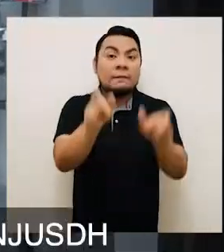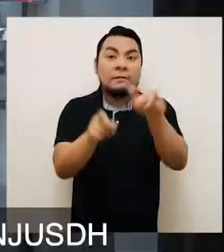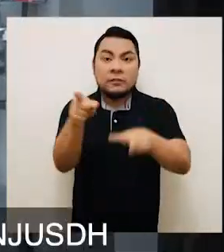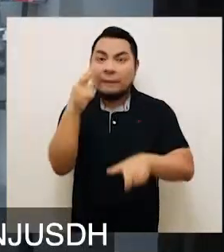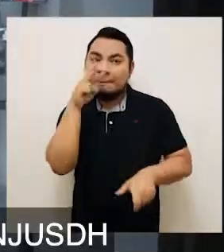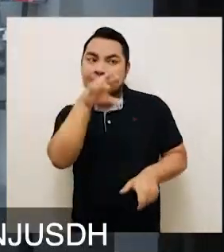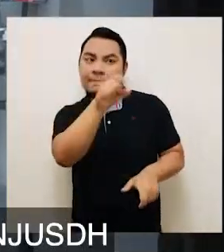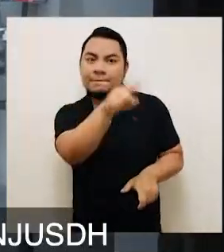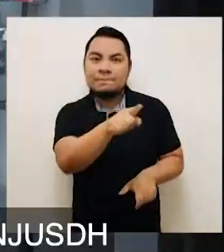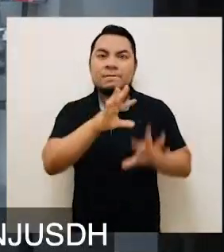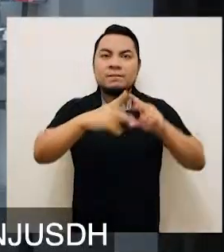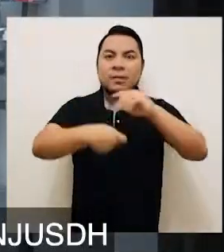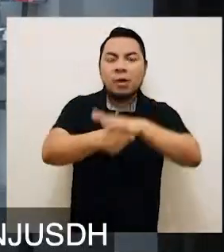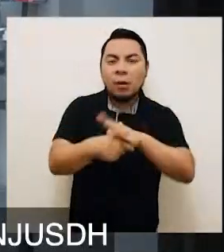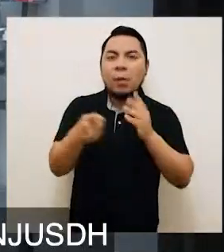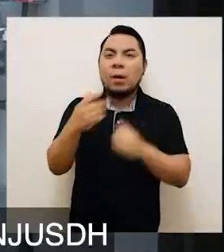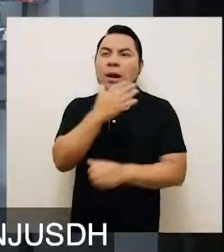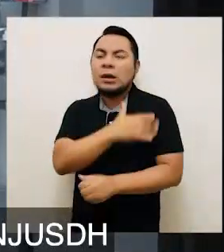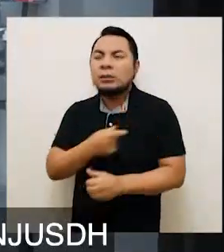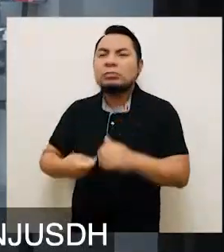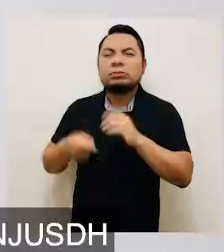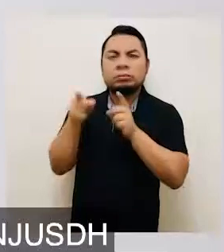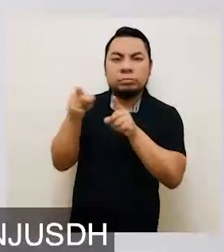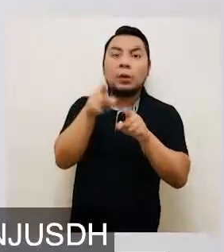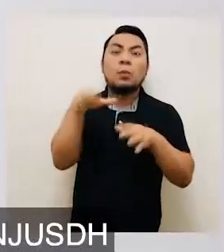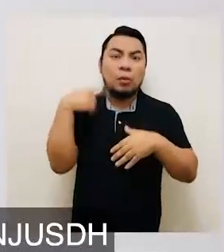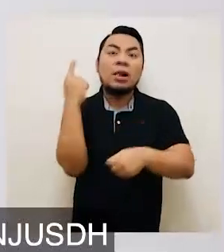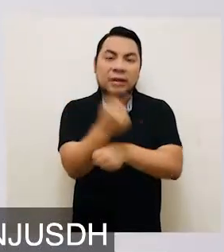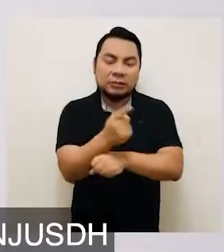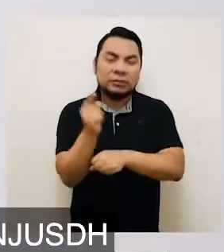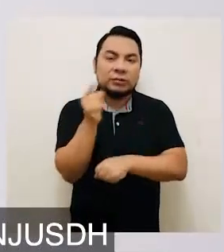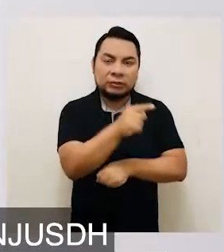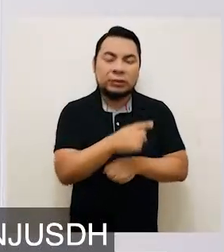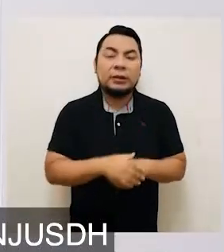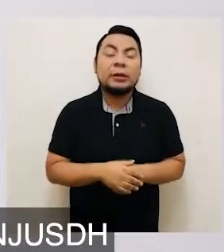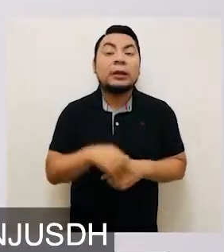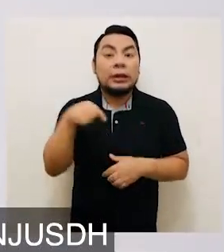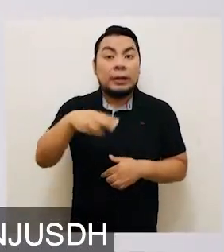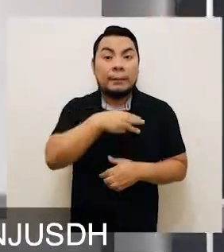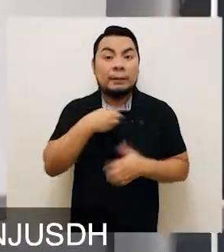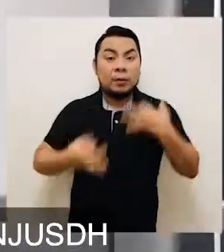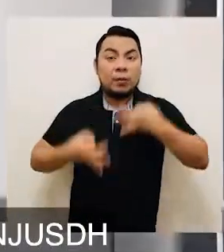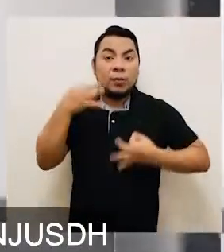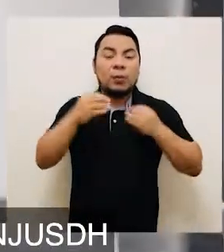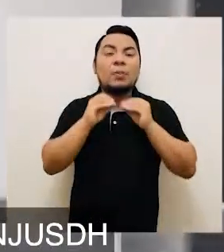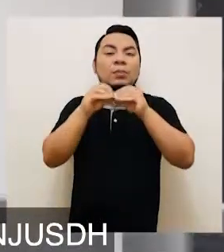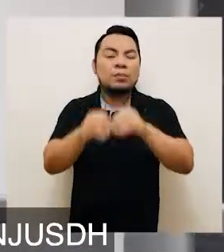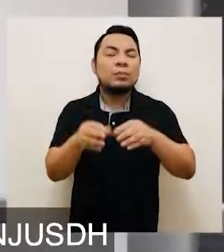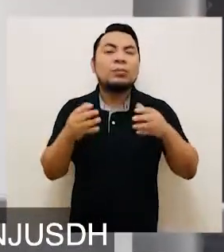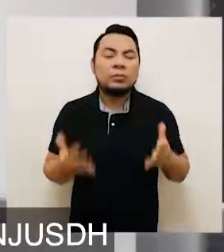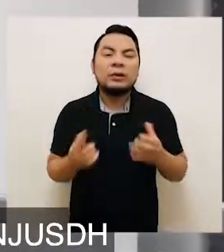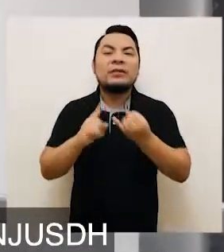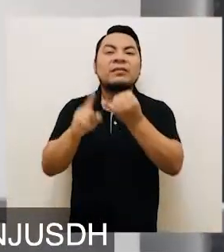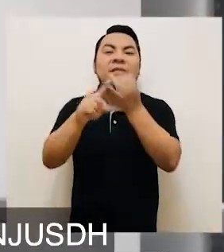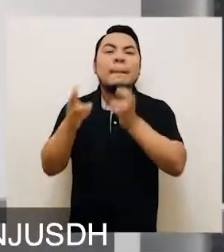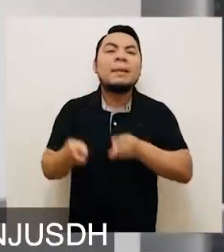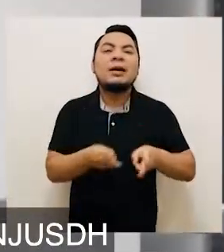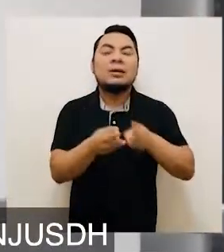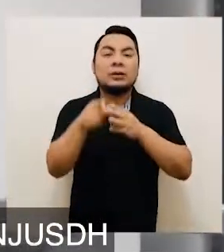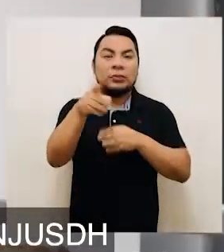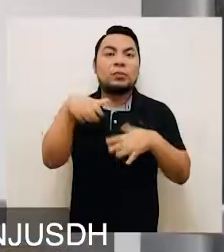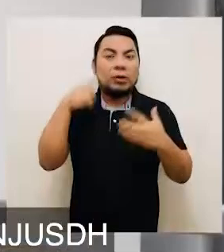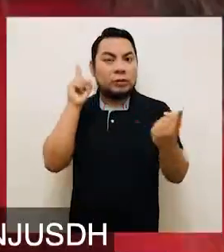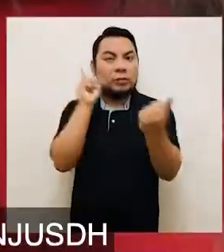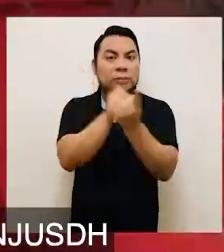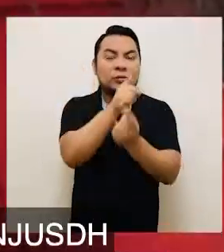conozca de algún acto de corrupción en su entidad o en otra podrá denunciarlo. En el MINJUS hemos implementado diversos canales para la